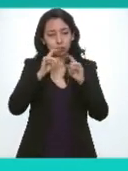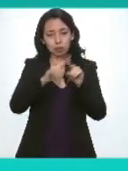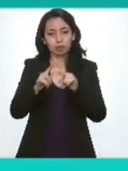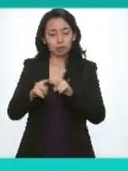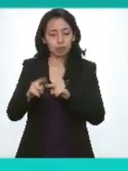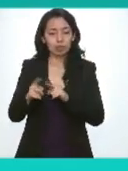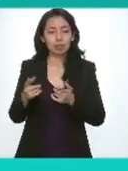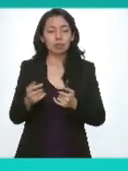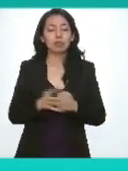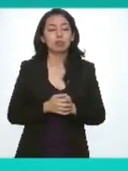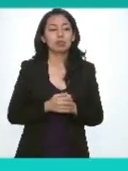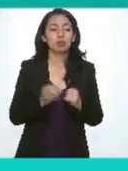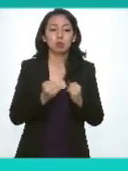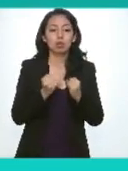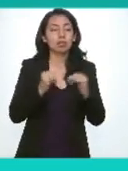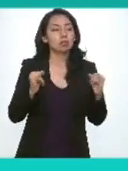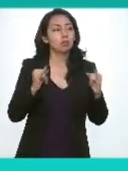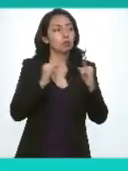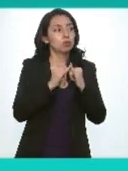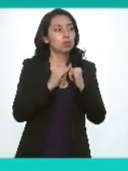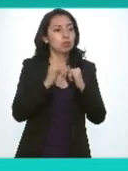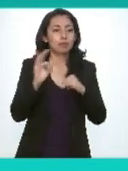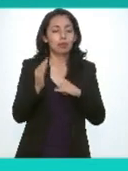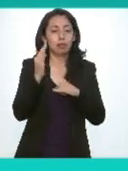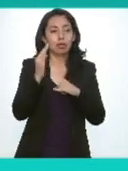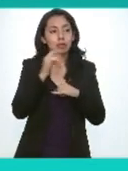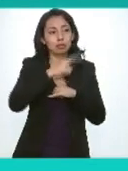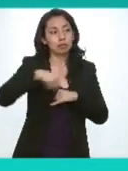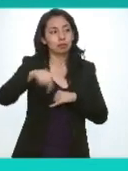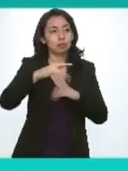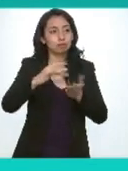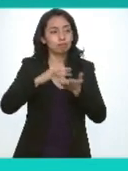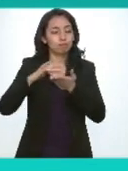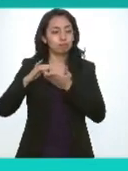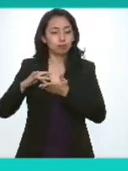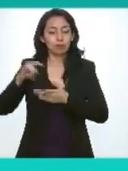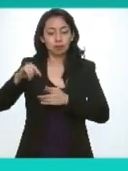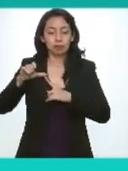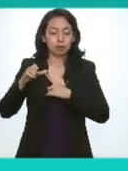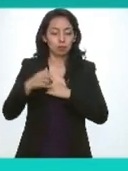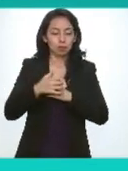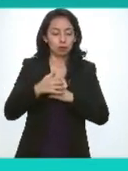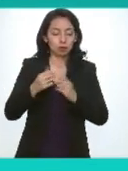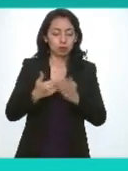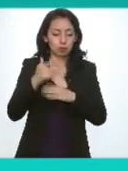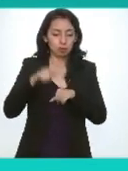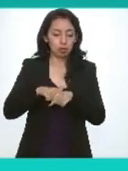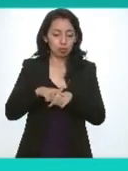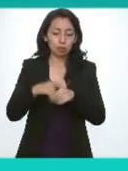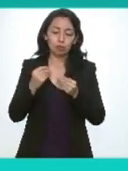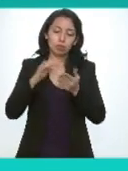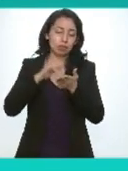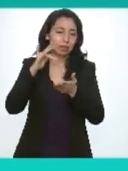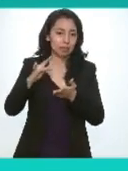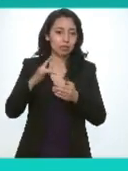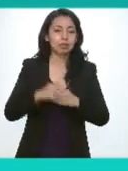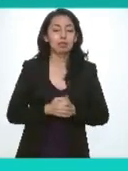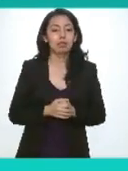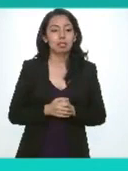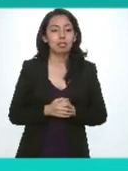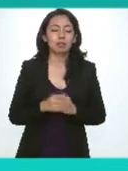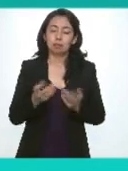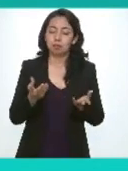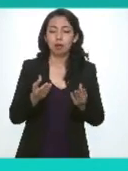con las instituciones también federales que forman parte de este consejo nacional muchísimas gracias y por supuesto